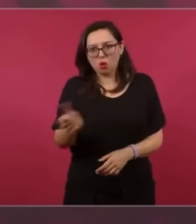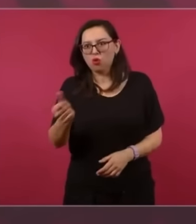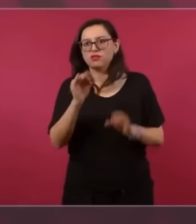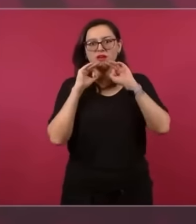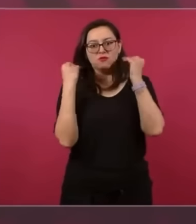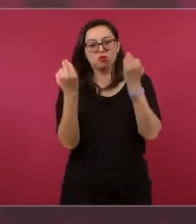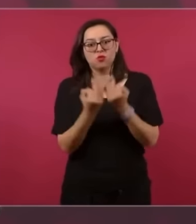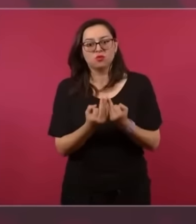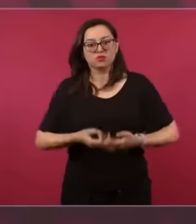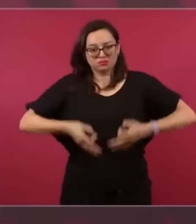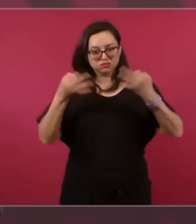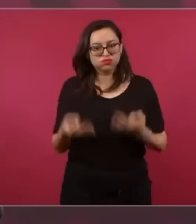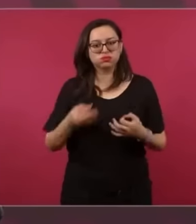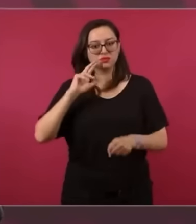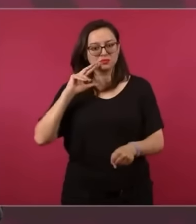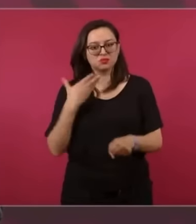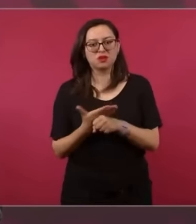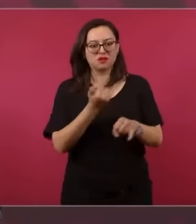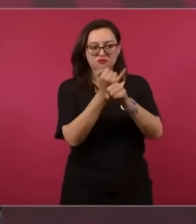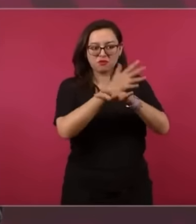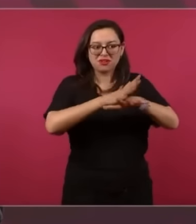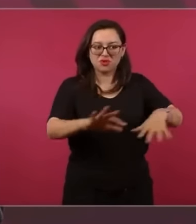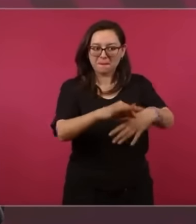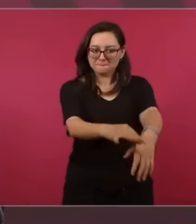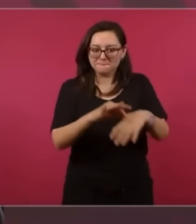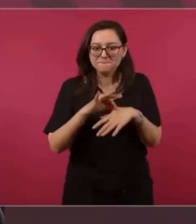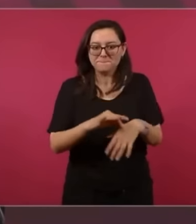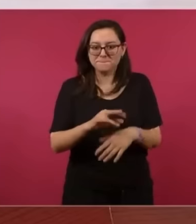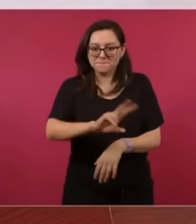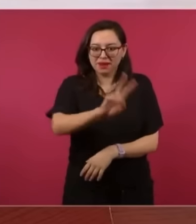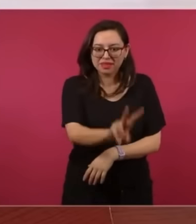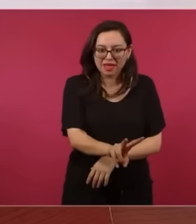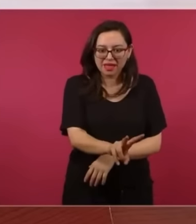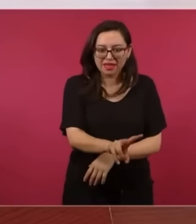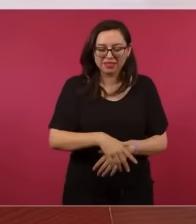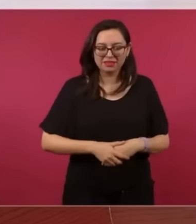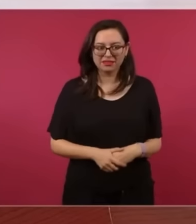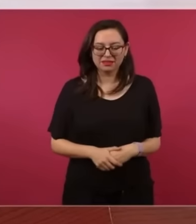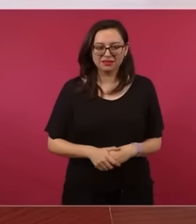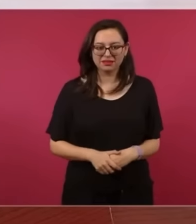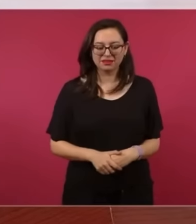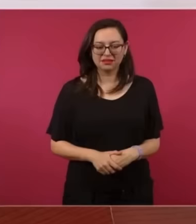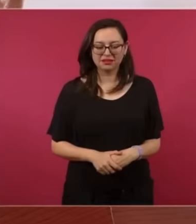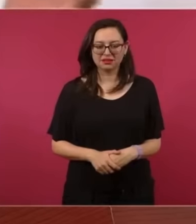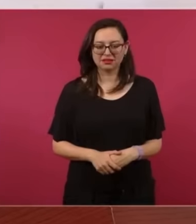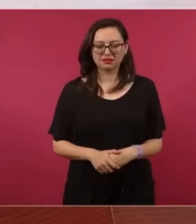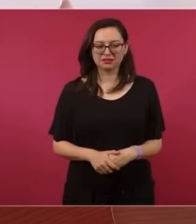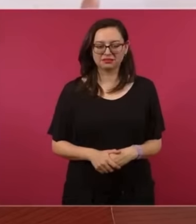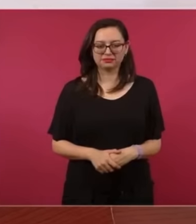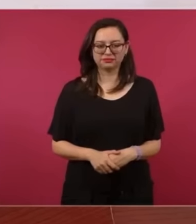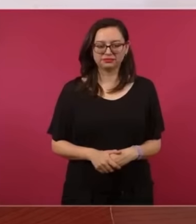responsables, que busquen